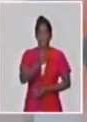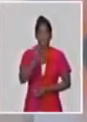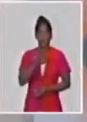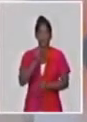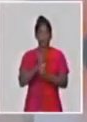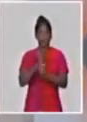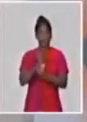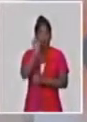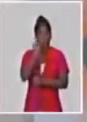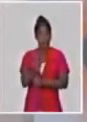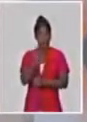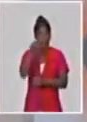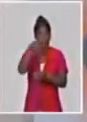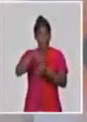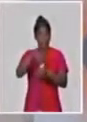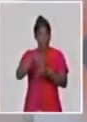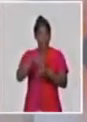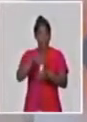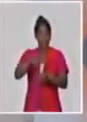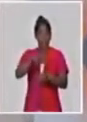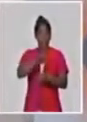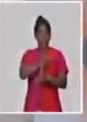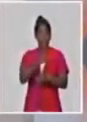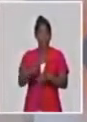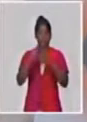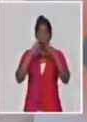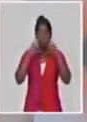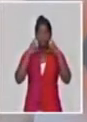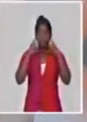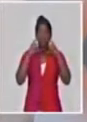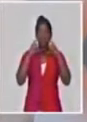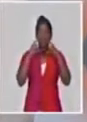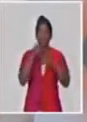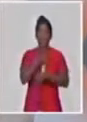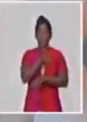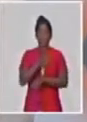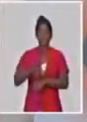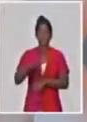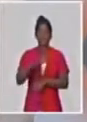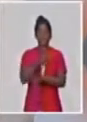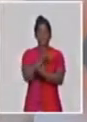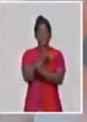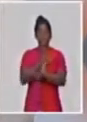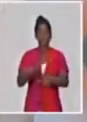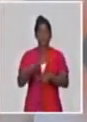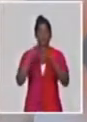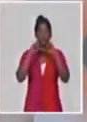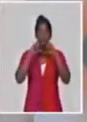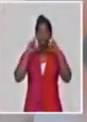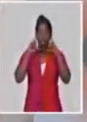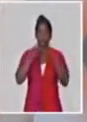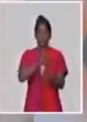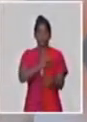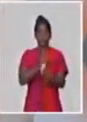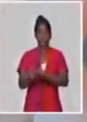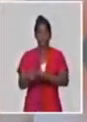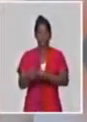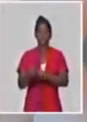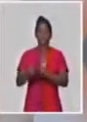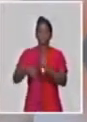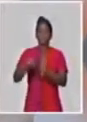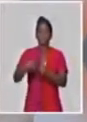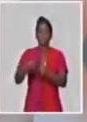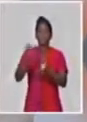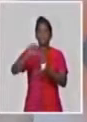entrar en nuestros establecimientos el uso obligatorio del naso buco. La desinfección de las manos con solución clorada o sustancias detersivas,